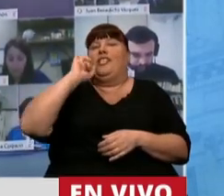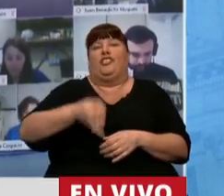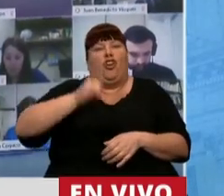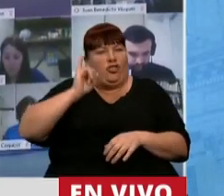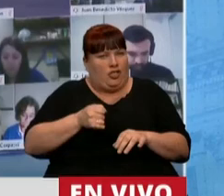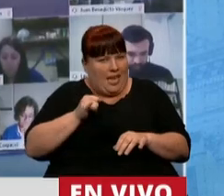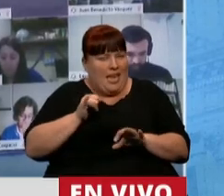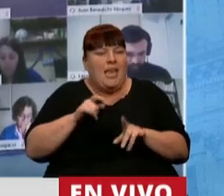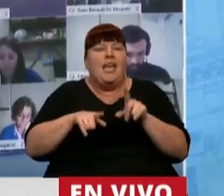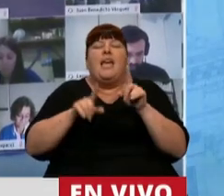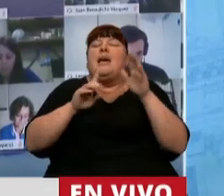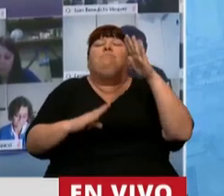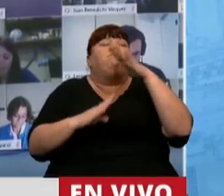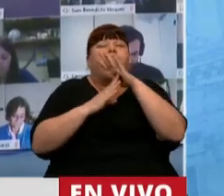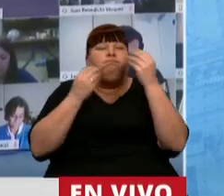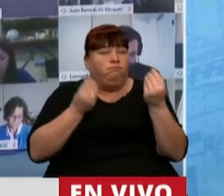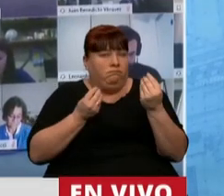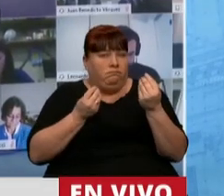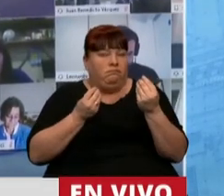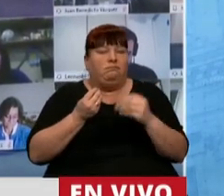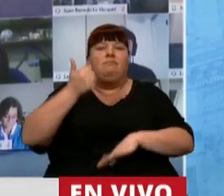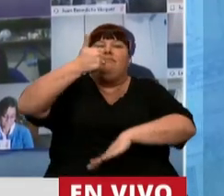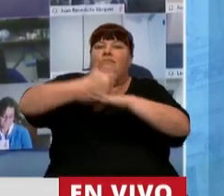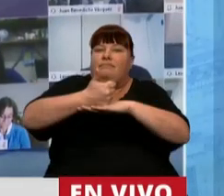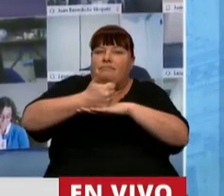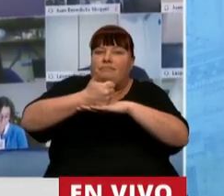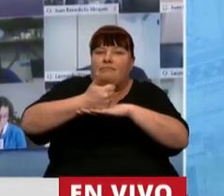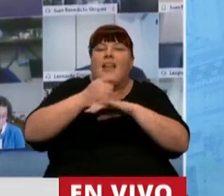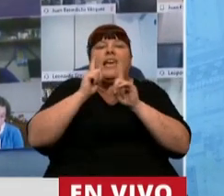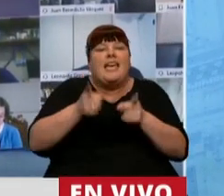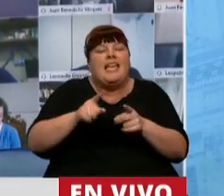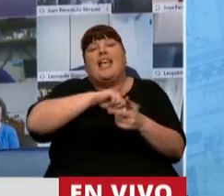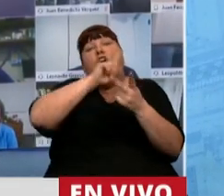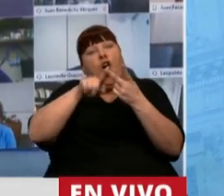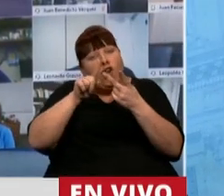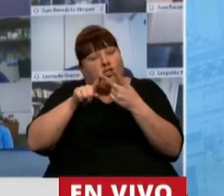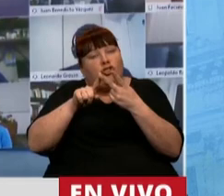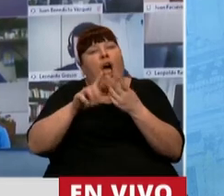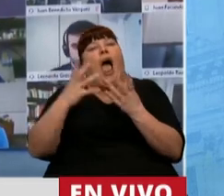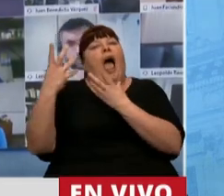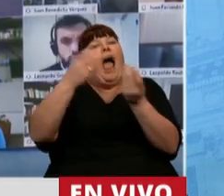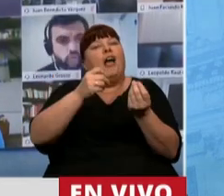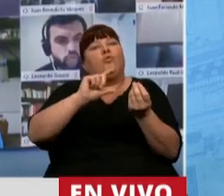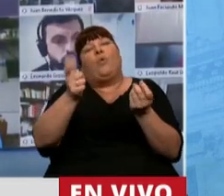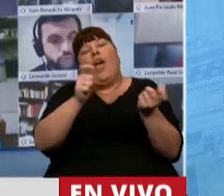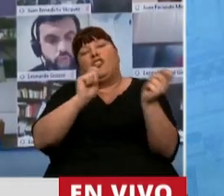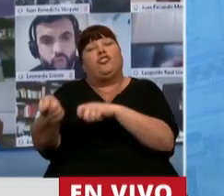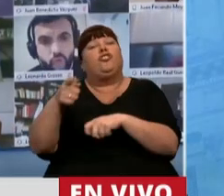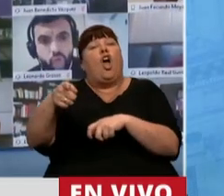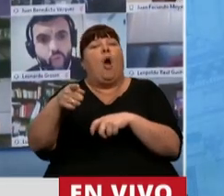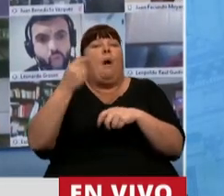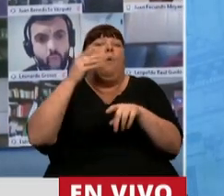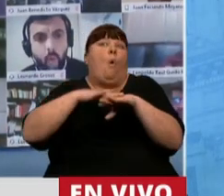tener como matriz principal la presencialidad y secundariamente, complementando en la emergencia,